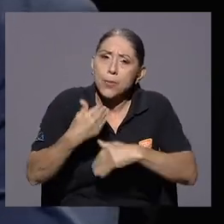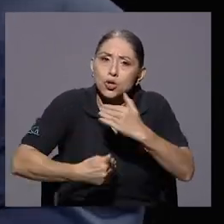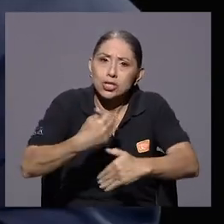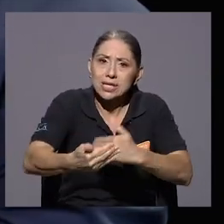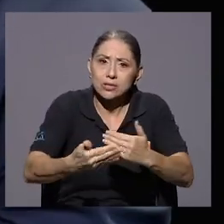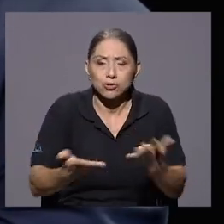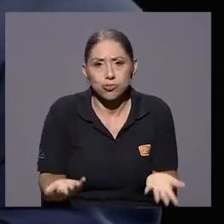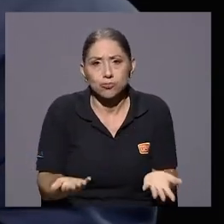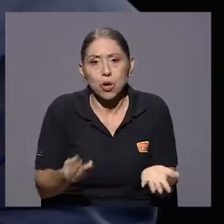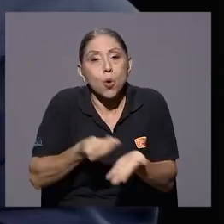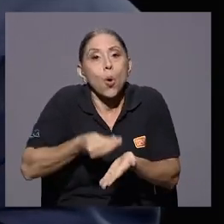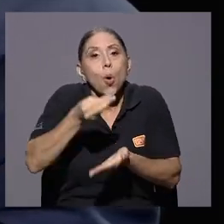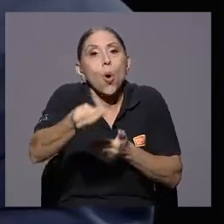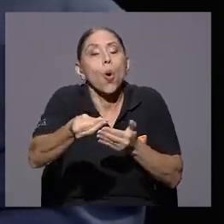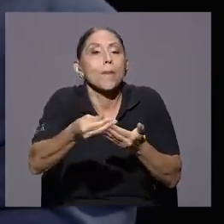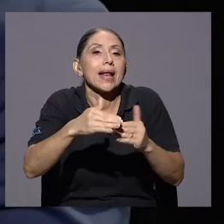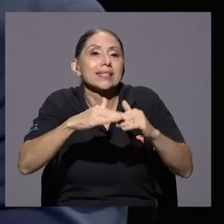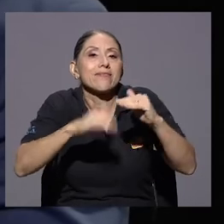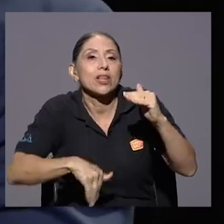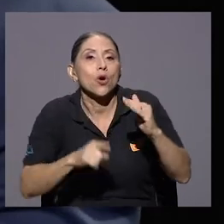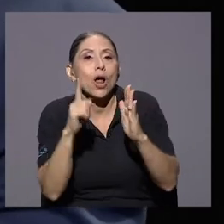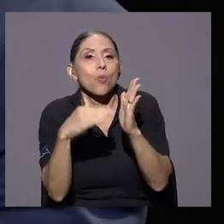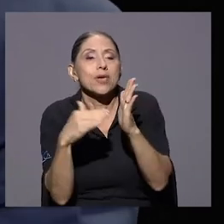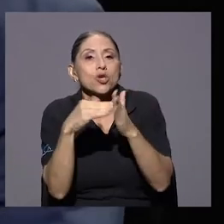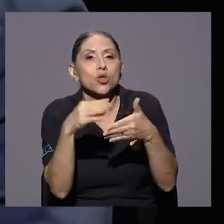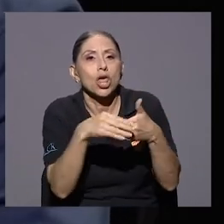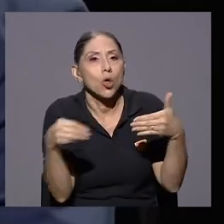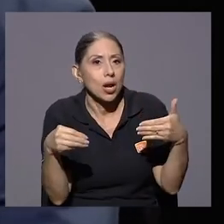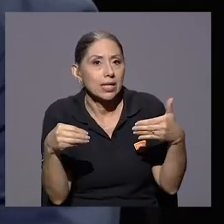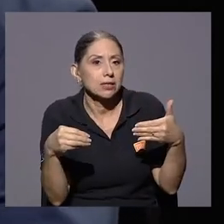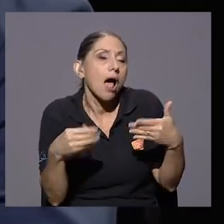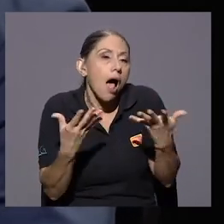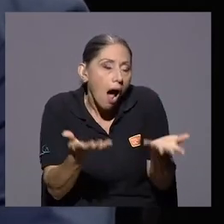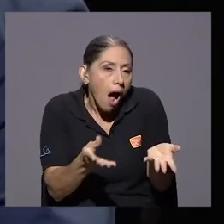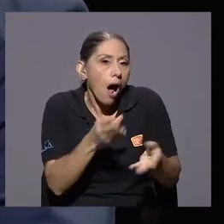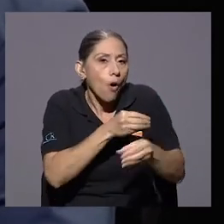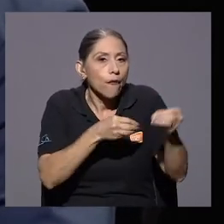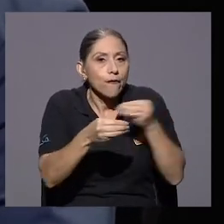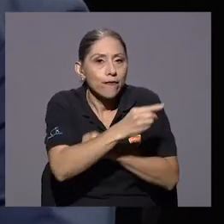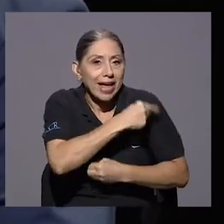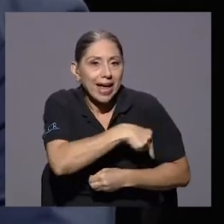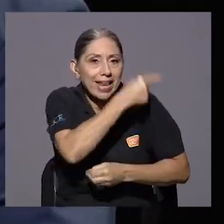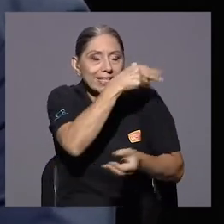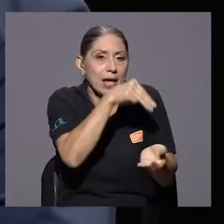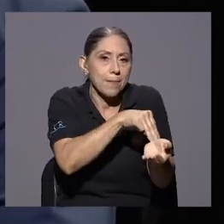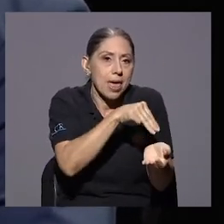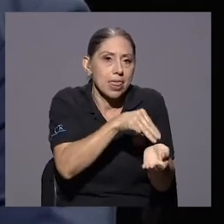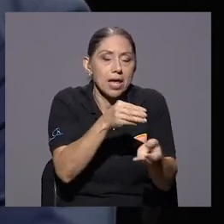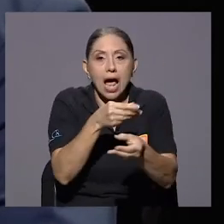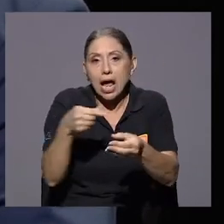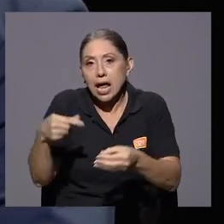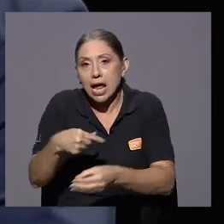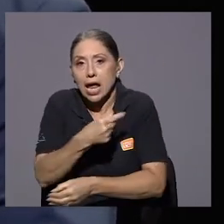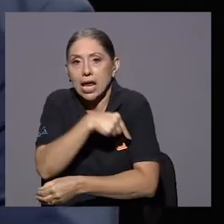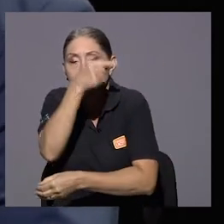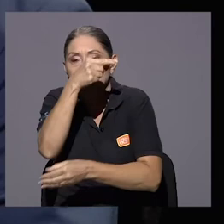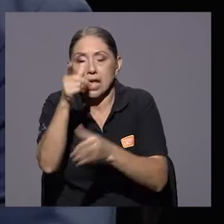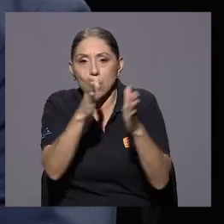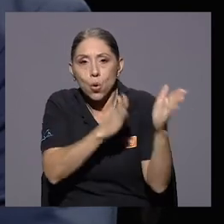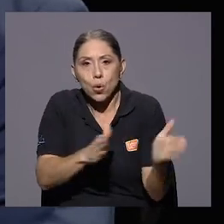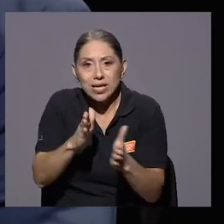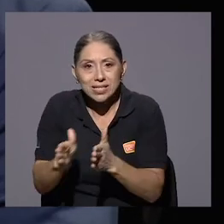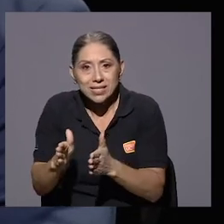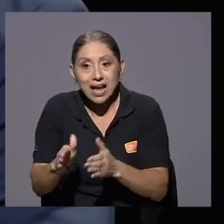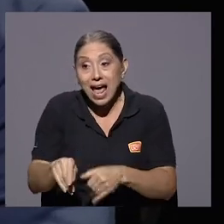gestionen, la gerencia médica, la gerencia logística, en ese momento es donde aparece, yo sí lo